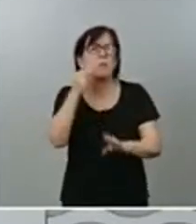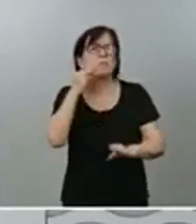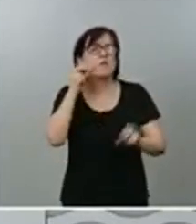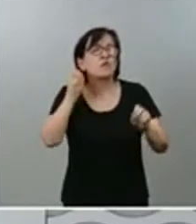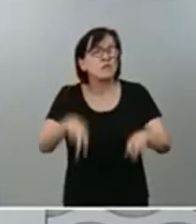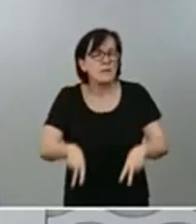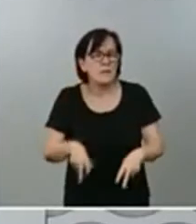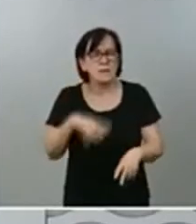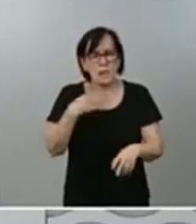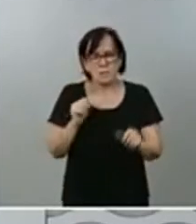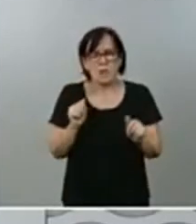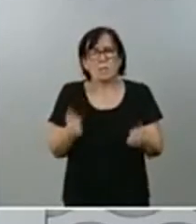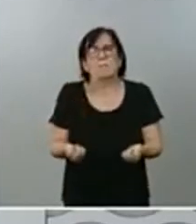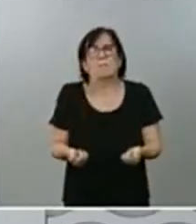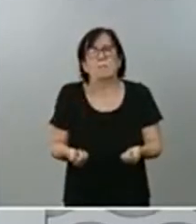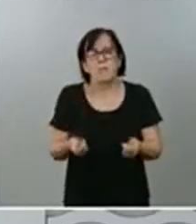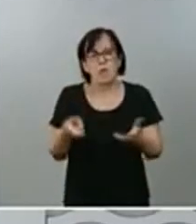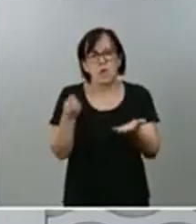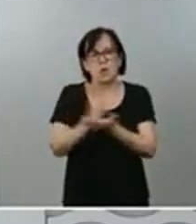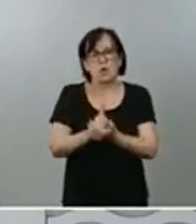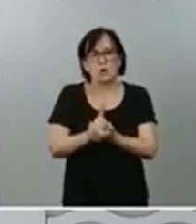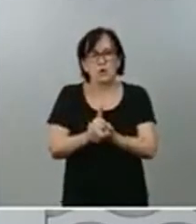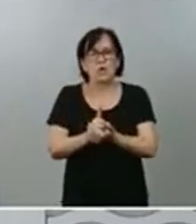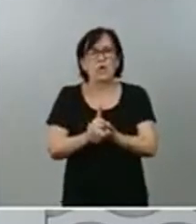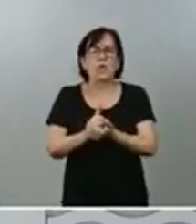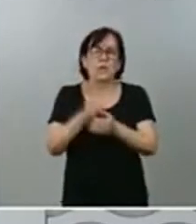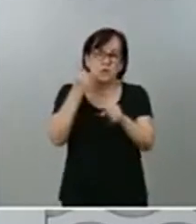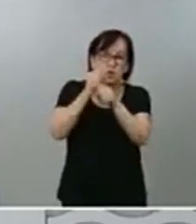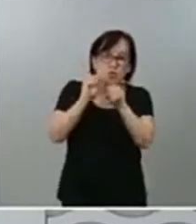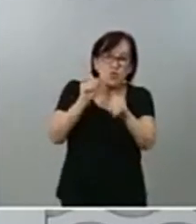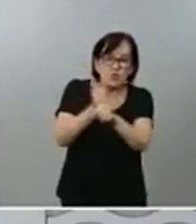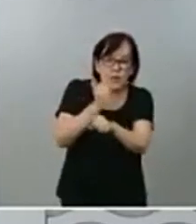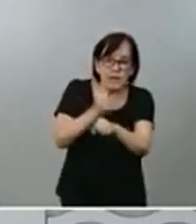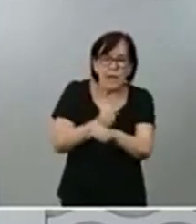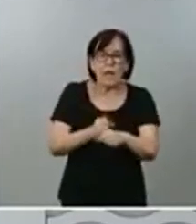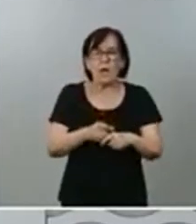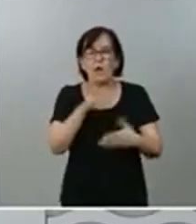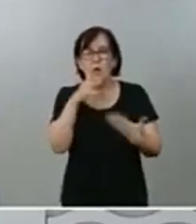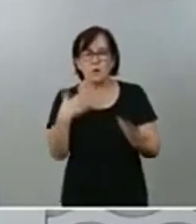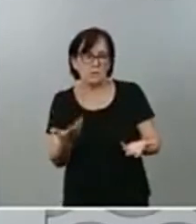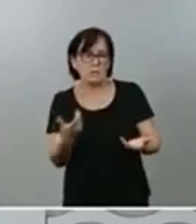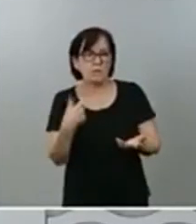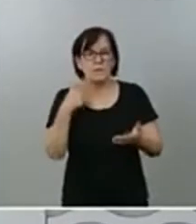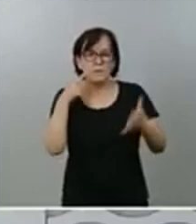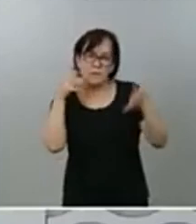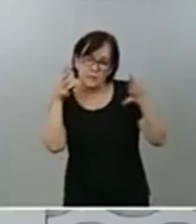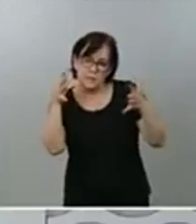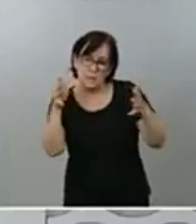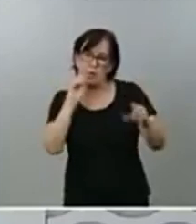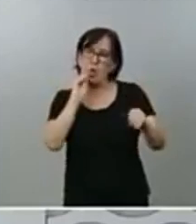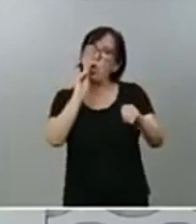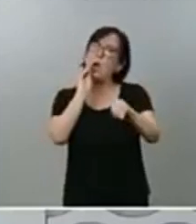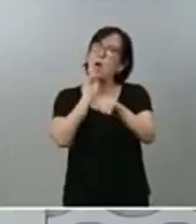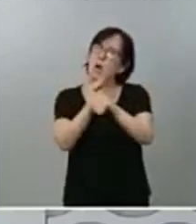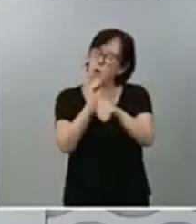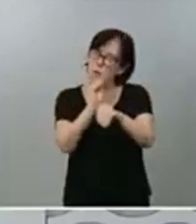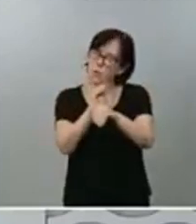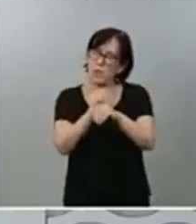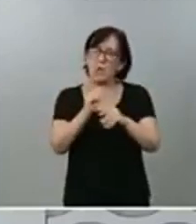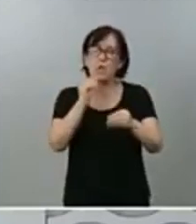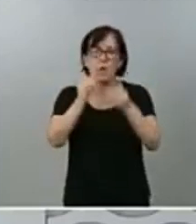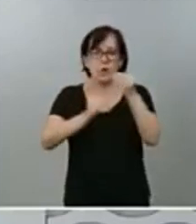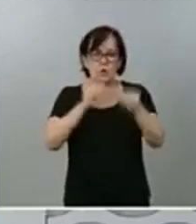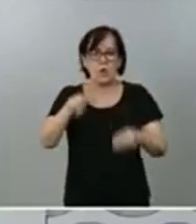iniciar nuevamente esa actividad. Por supuesto, recomendando la cautela en la utilización de los lugares